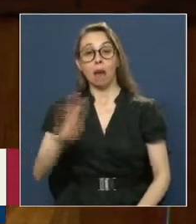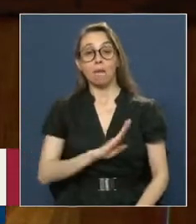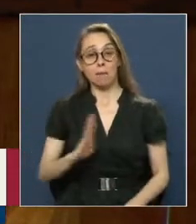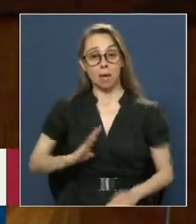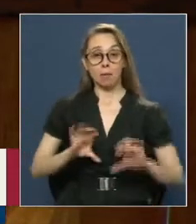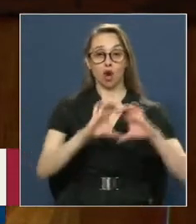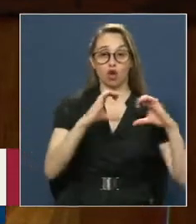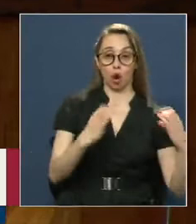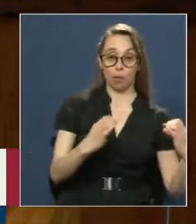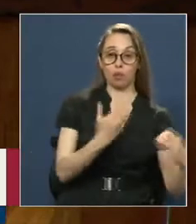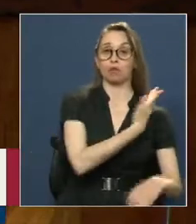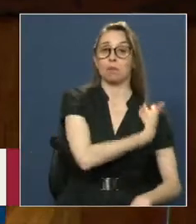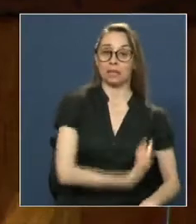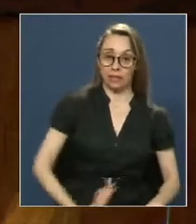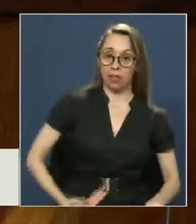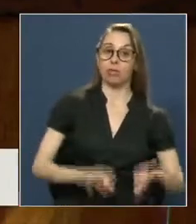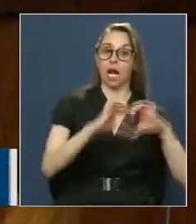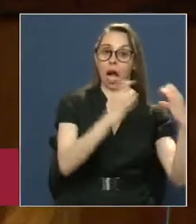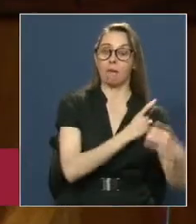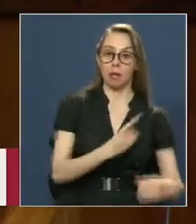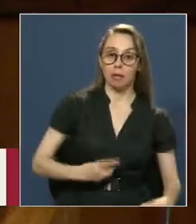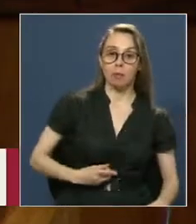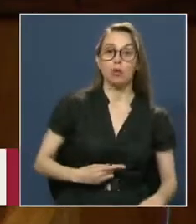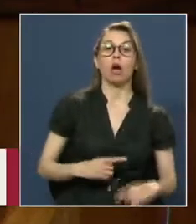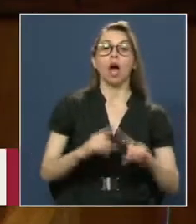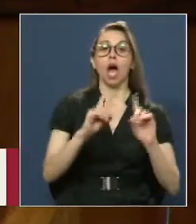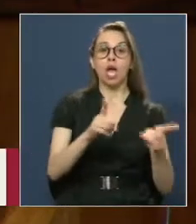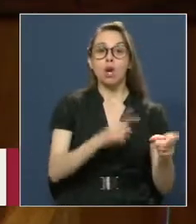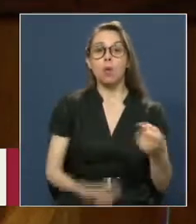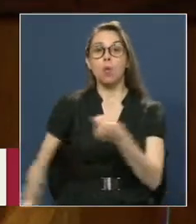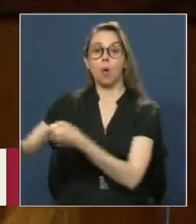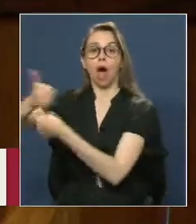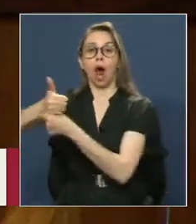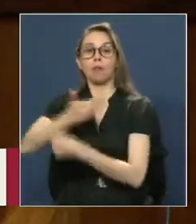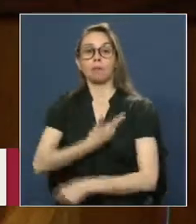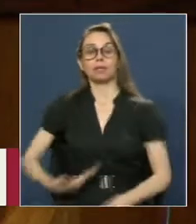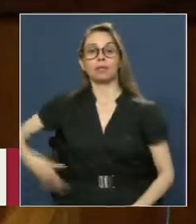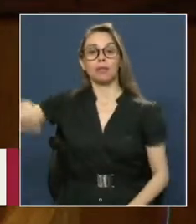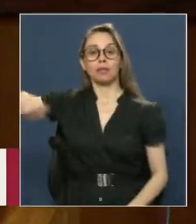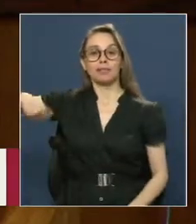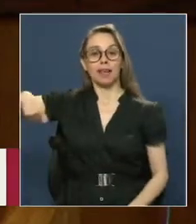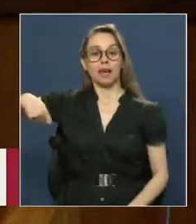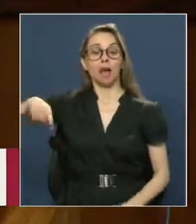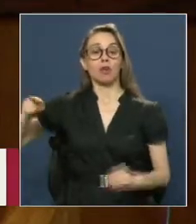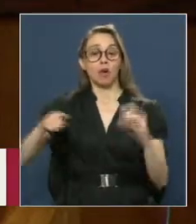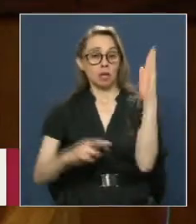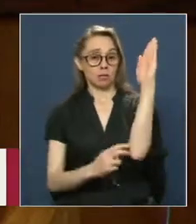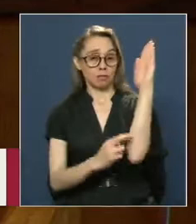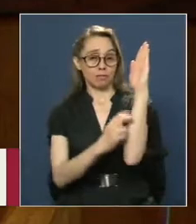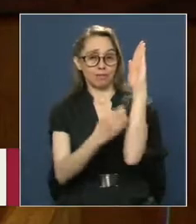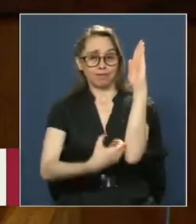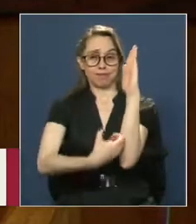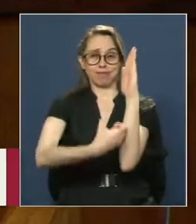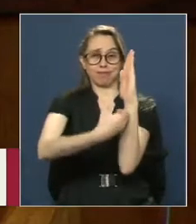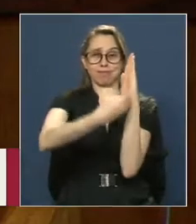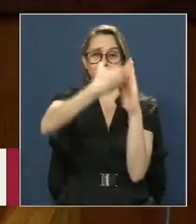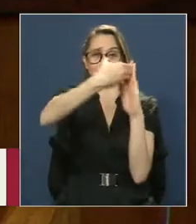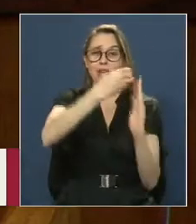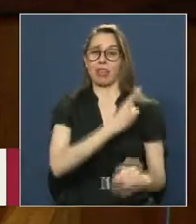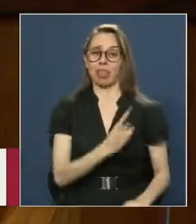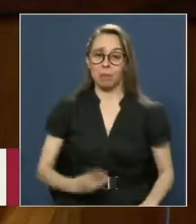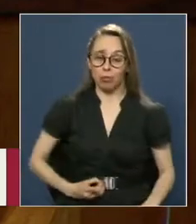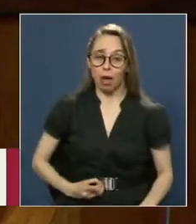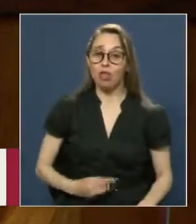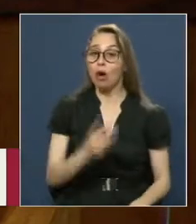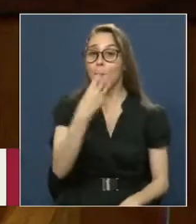esta corporación Sino que además Replicó Dichas investiduras También en el Senado Acumulando Una carrera Parlamentaria De más de 30 años